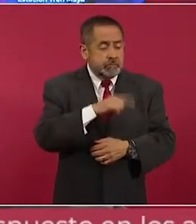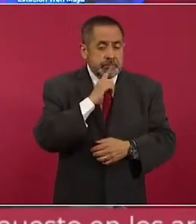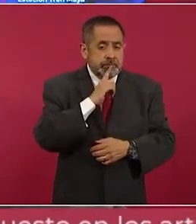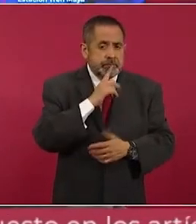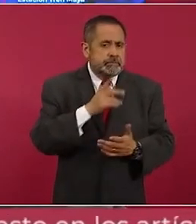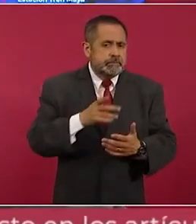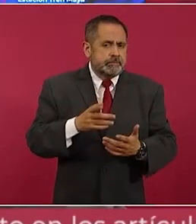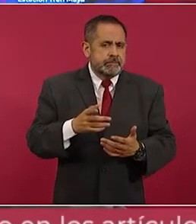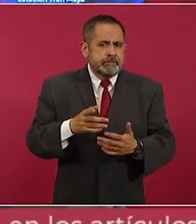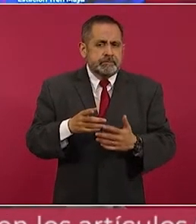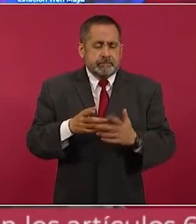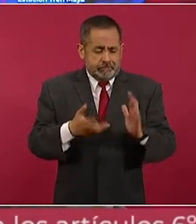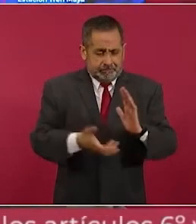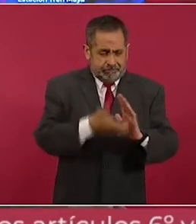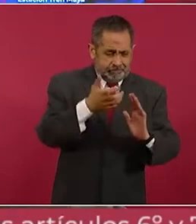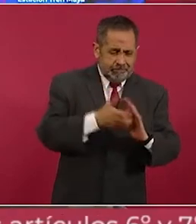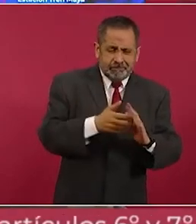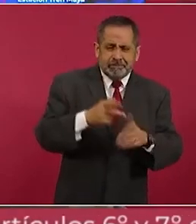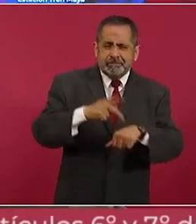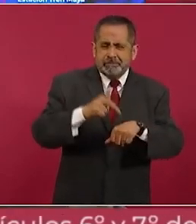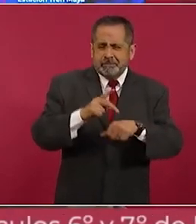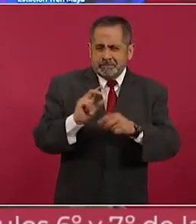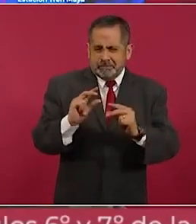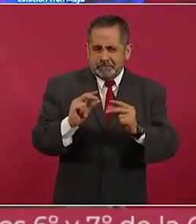sacar grava